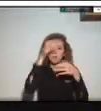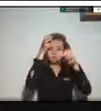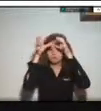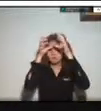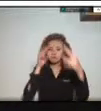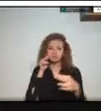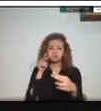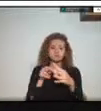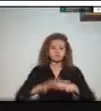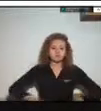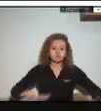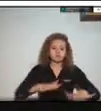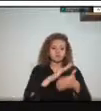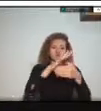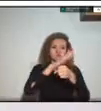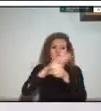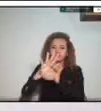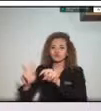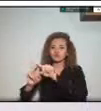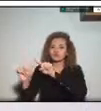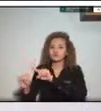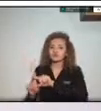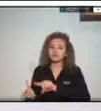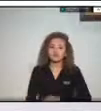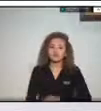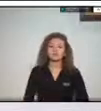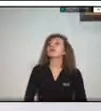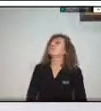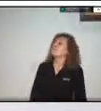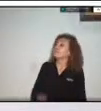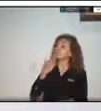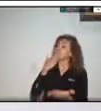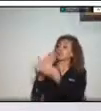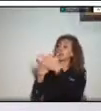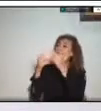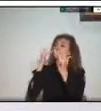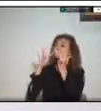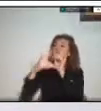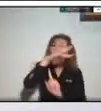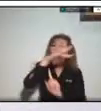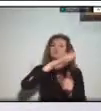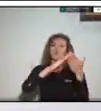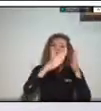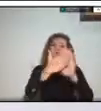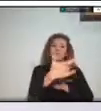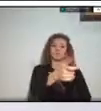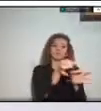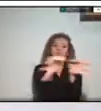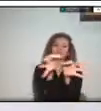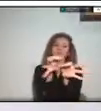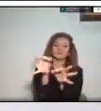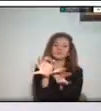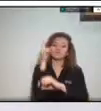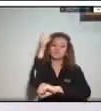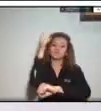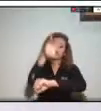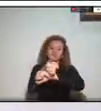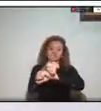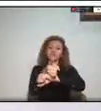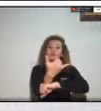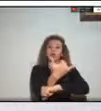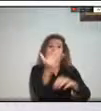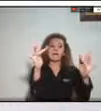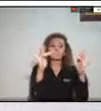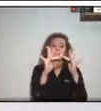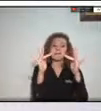muy bien muchísimas gracias esto en el contexto municipal donde las autoridades locales tienen mayor contacto